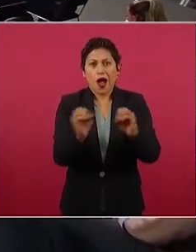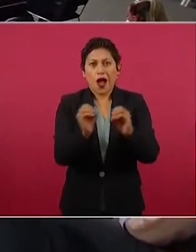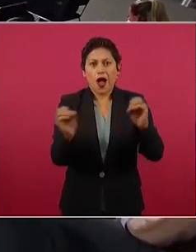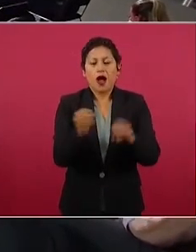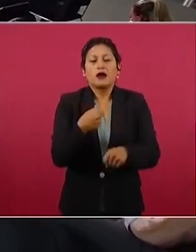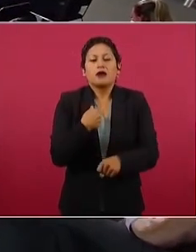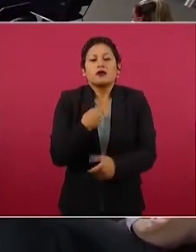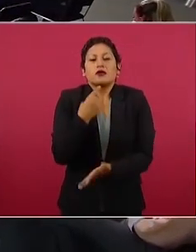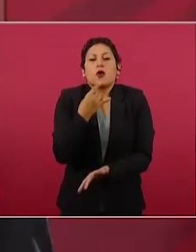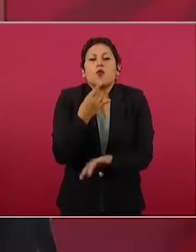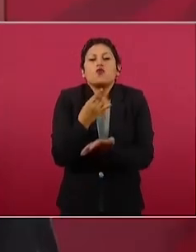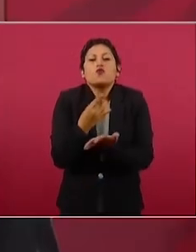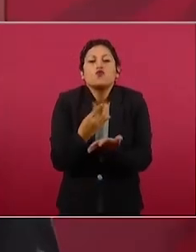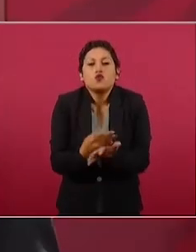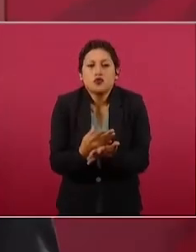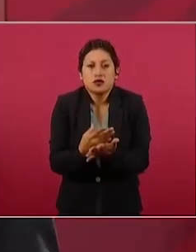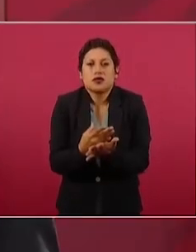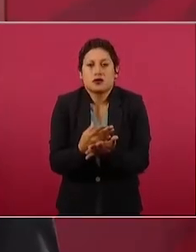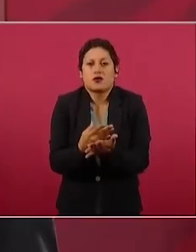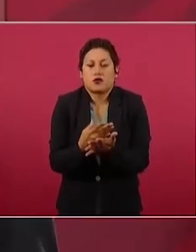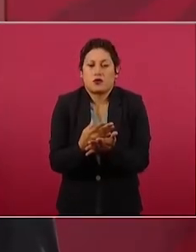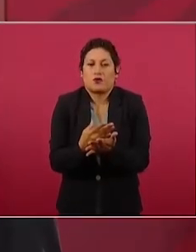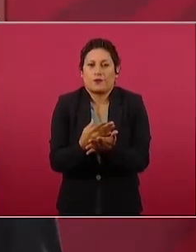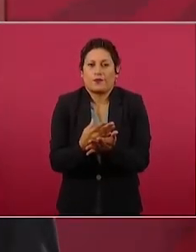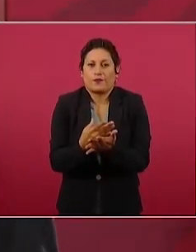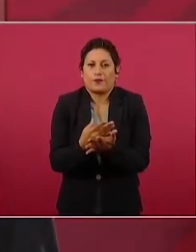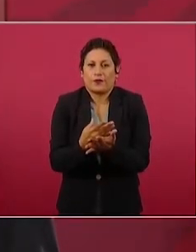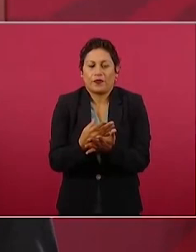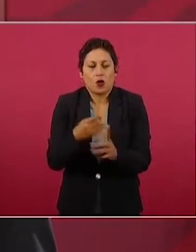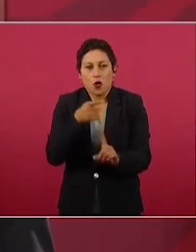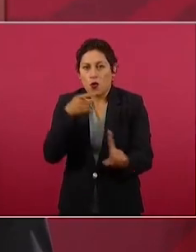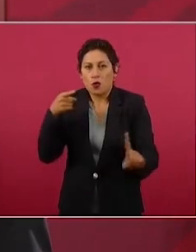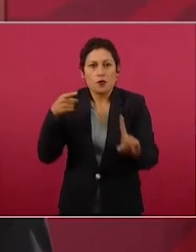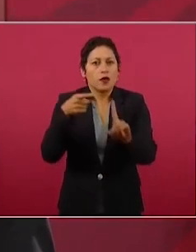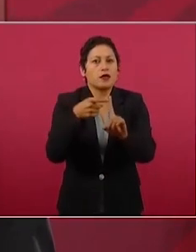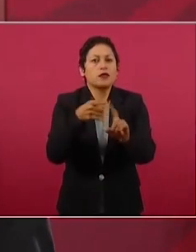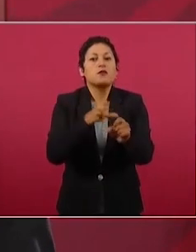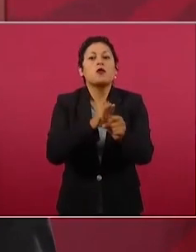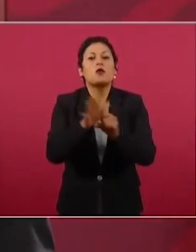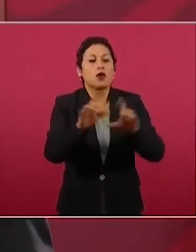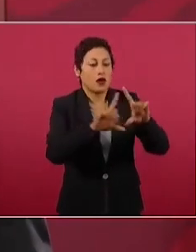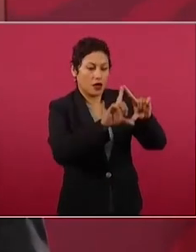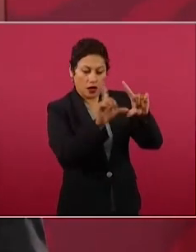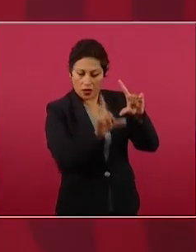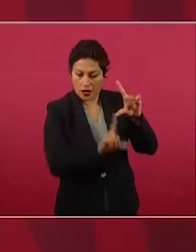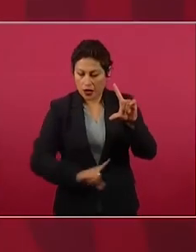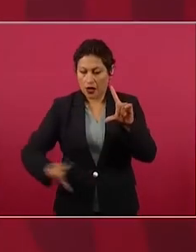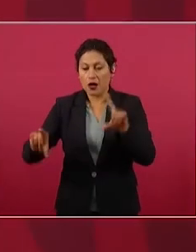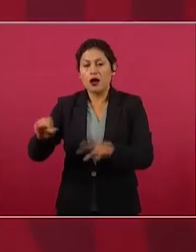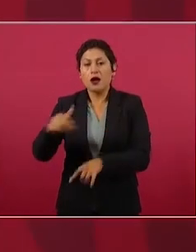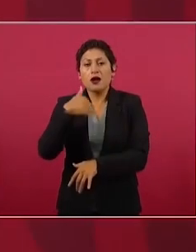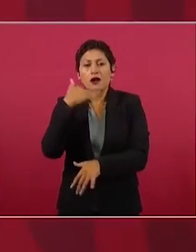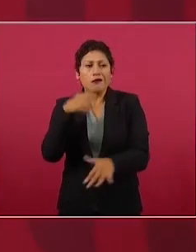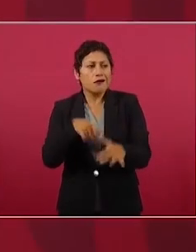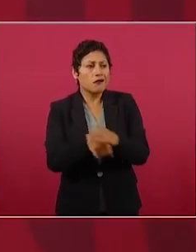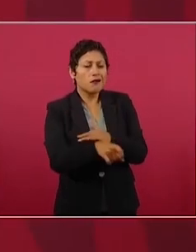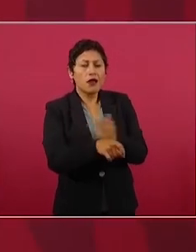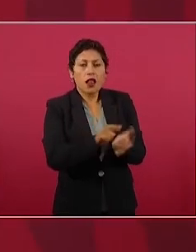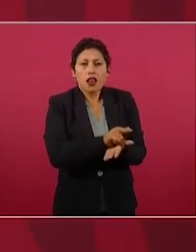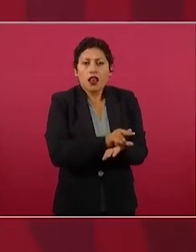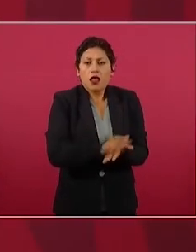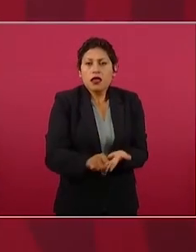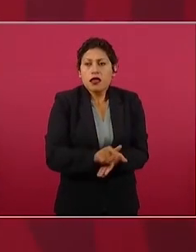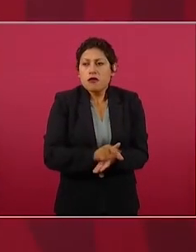limpiemos de corrupción nuestro país que se purifique la vida pública de México eso es lo que estoy